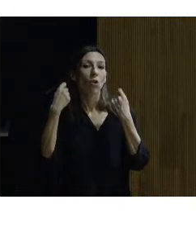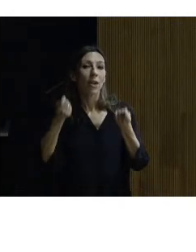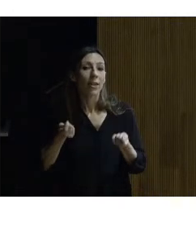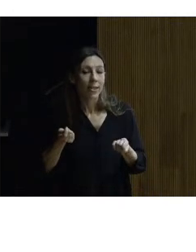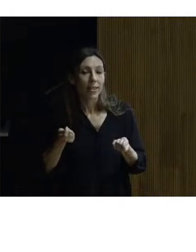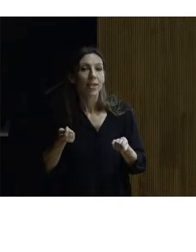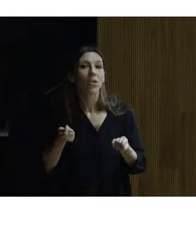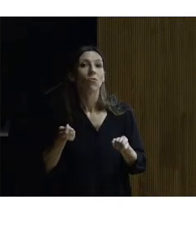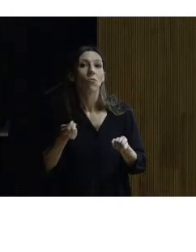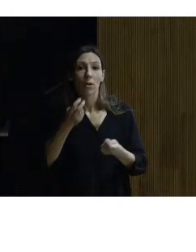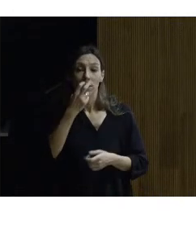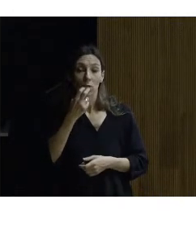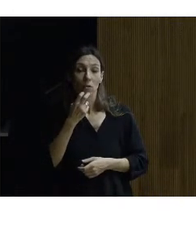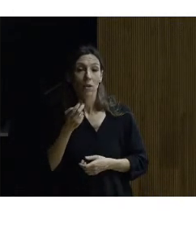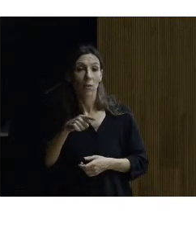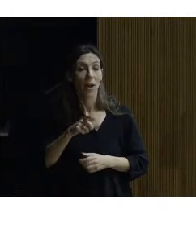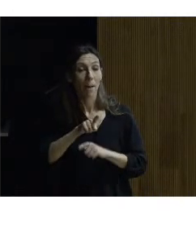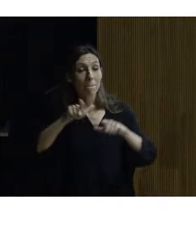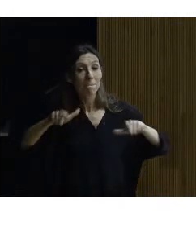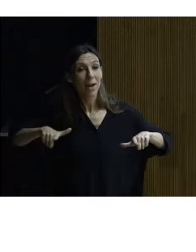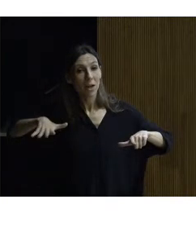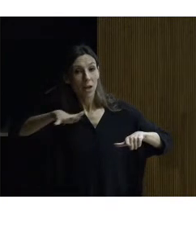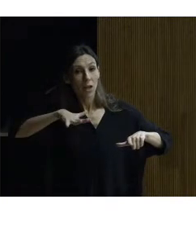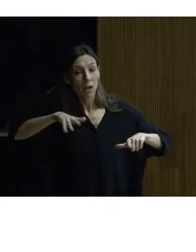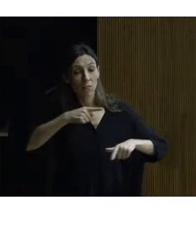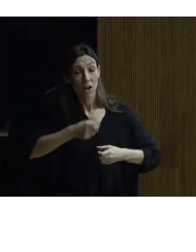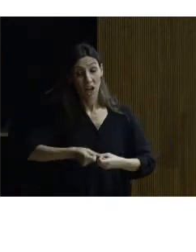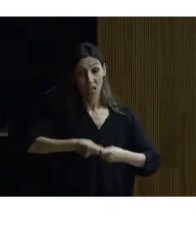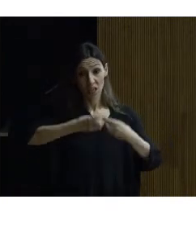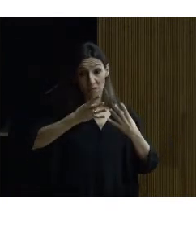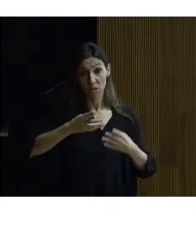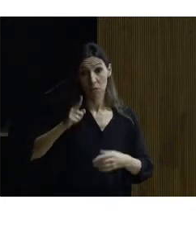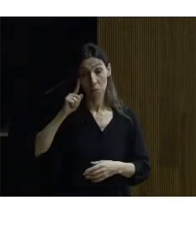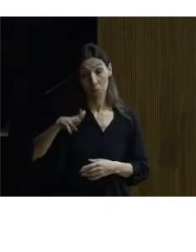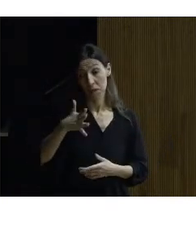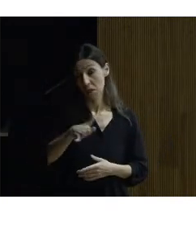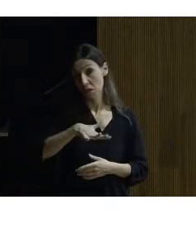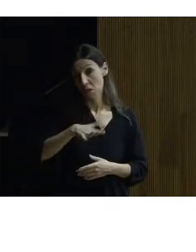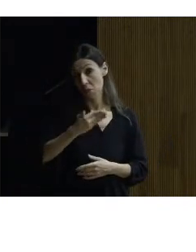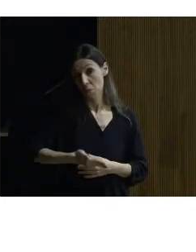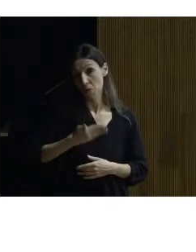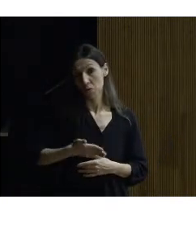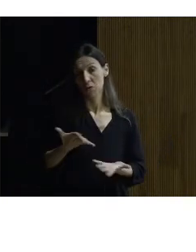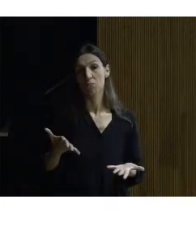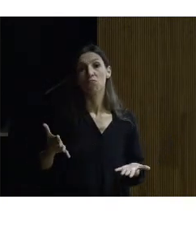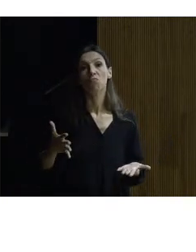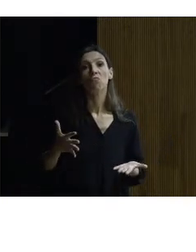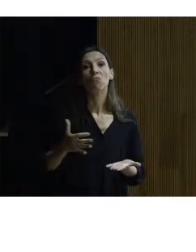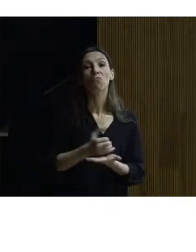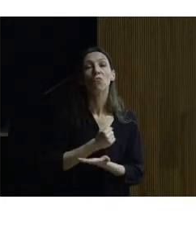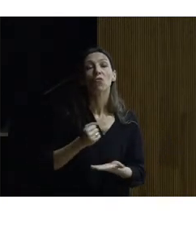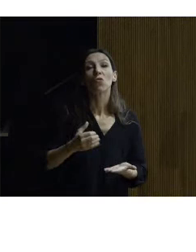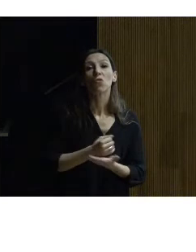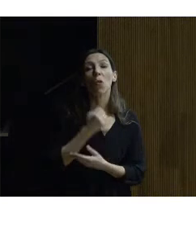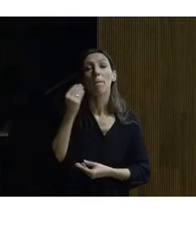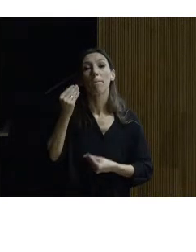encarnación viendo todas las cantidades de edificios que hay aquí me parece un éxito importante todas las intervenciones entendemos